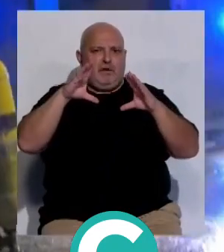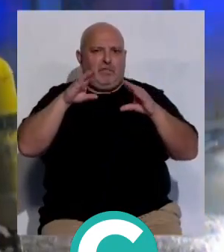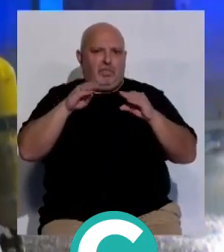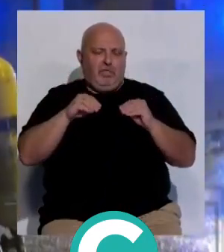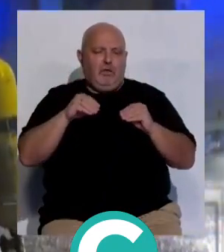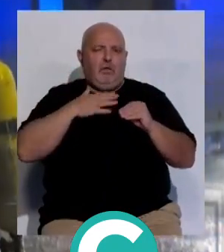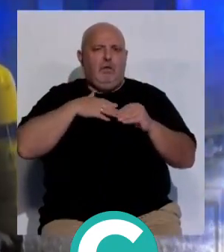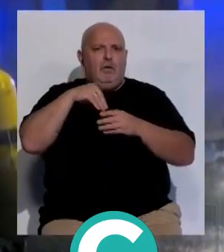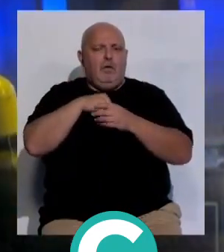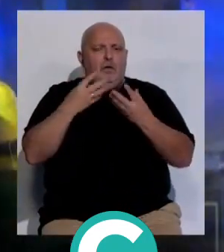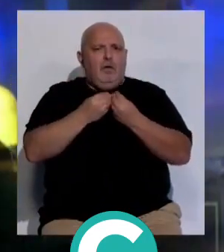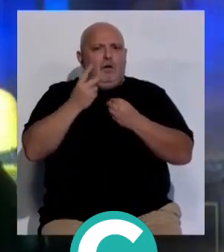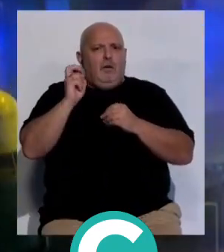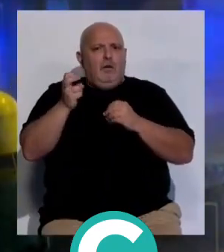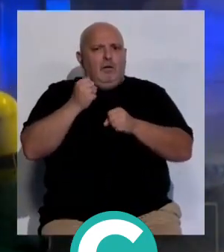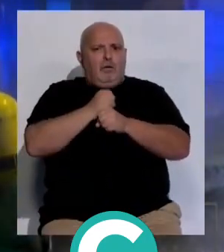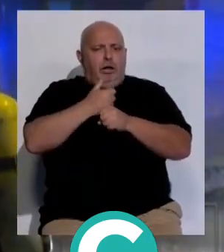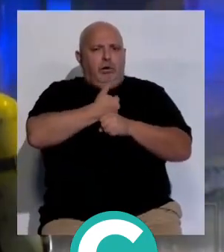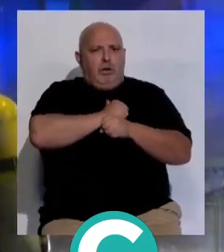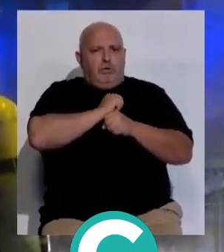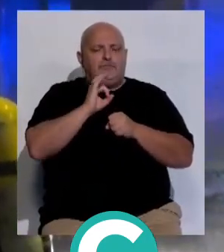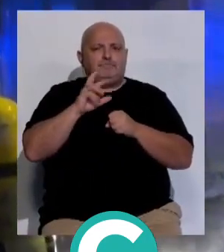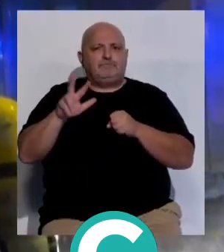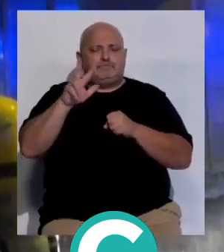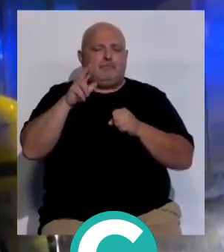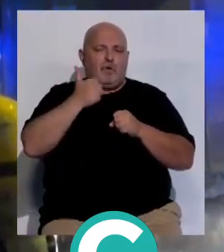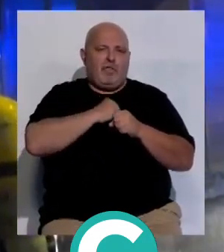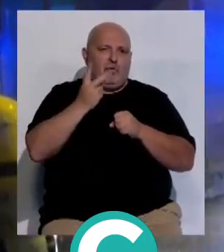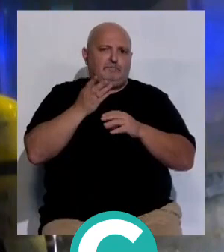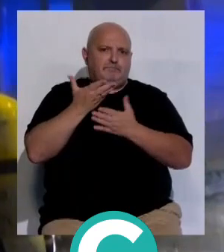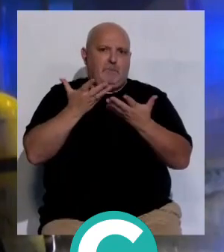El dispositivo también ha contado con efectivos de policía nacional y local.